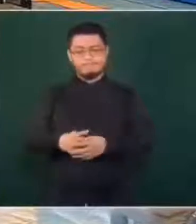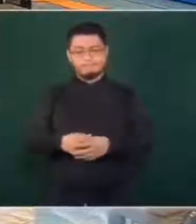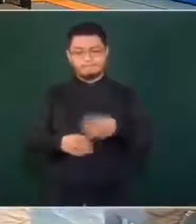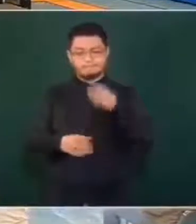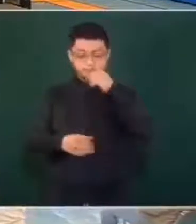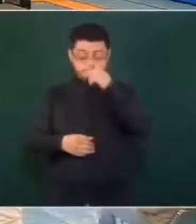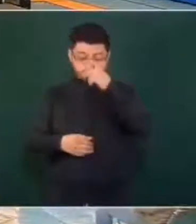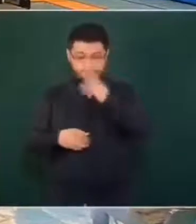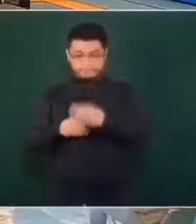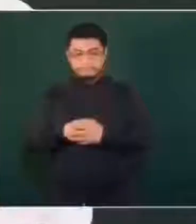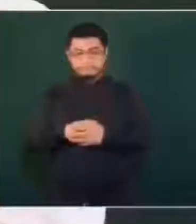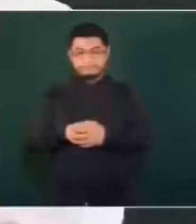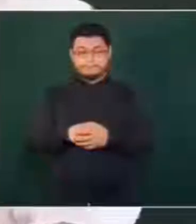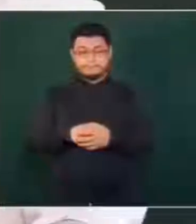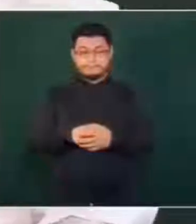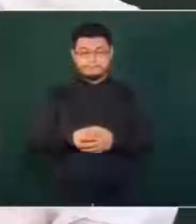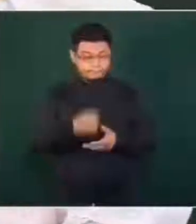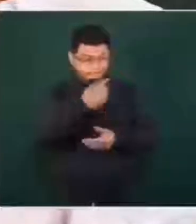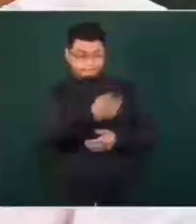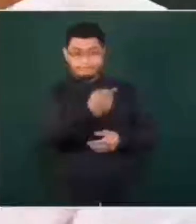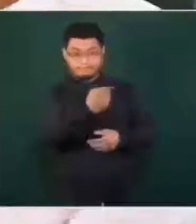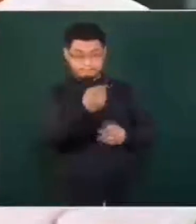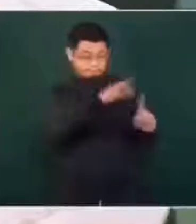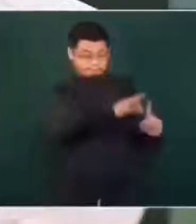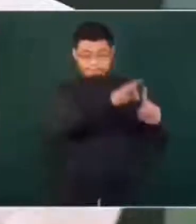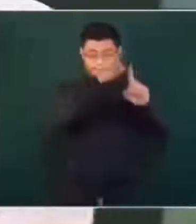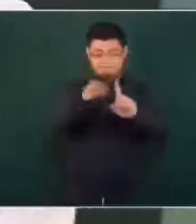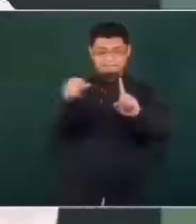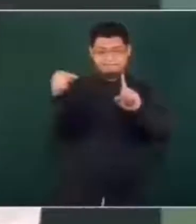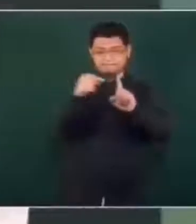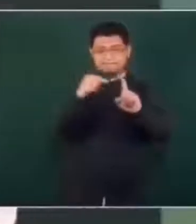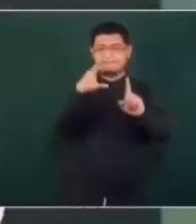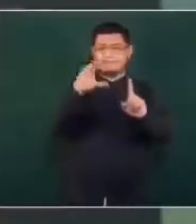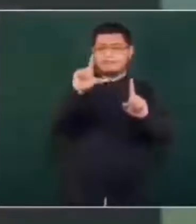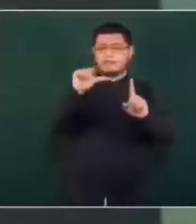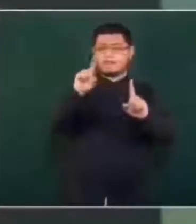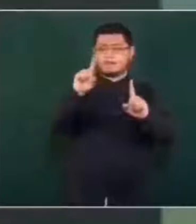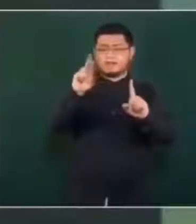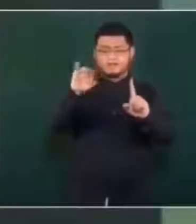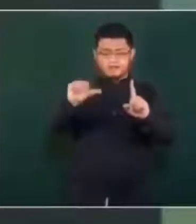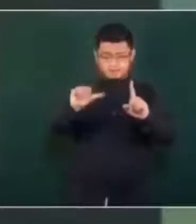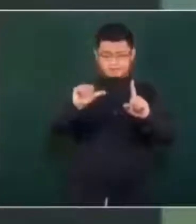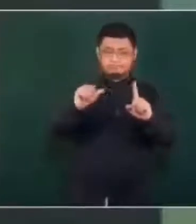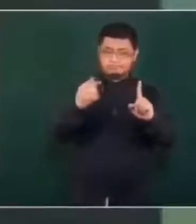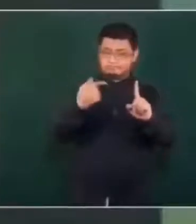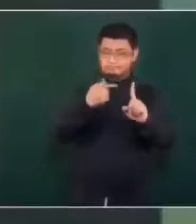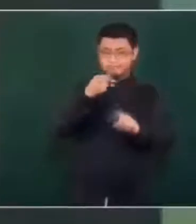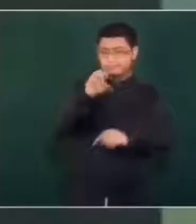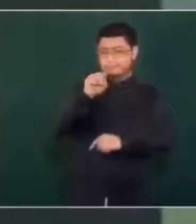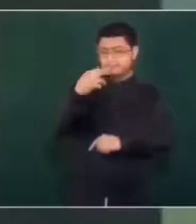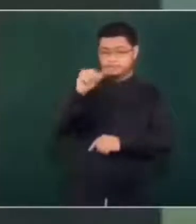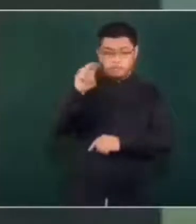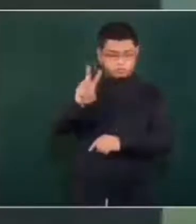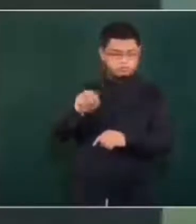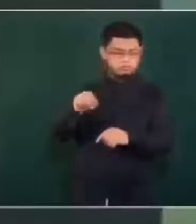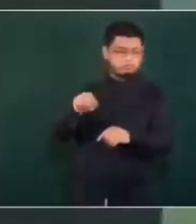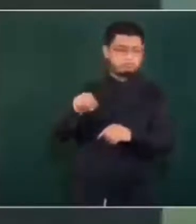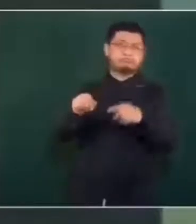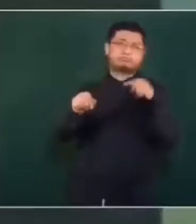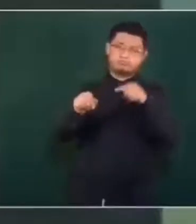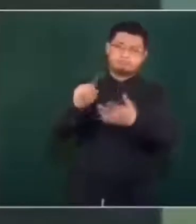De ahí surge Claudia, en una protesta